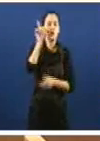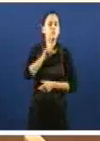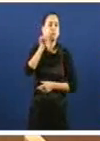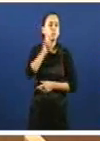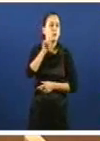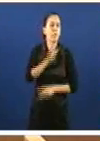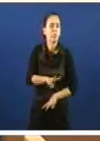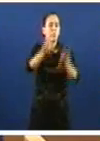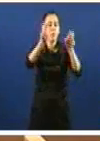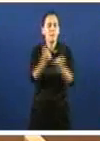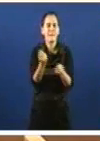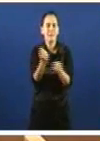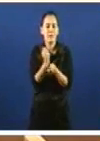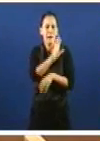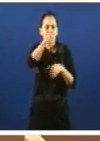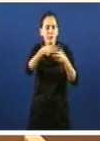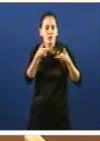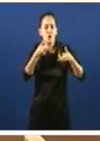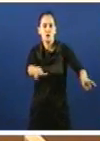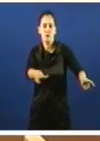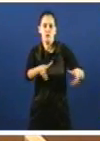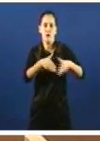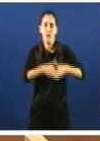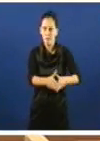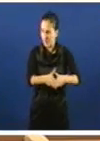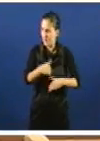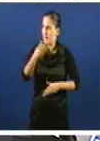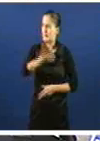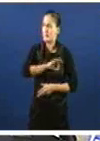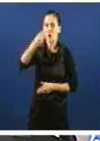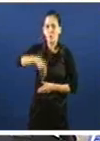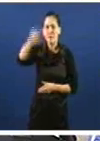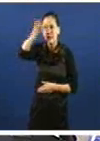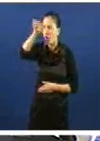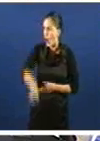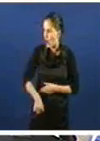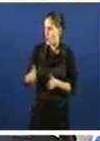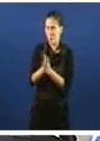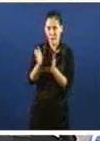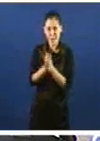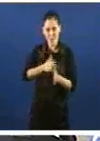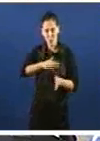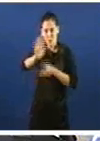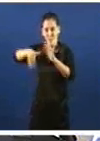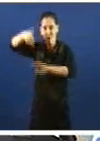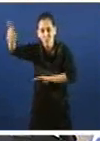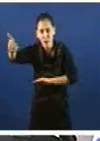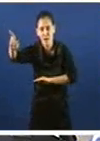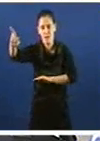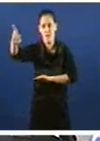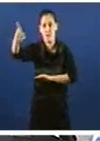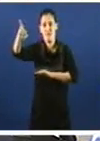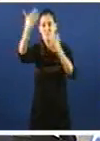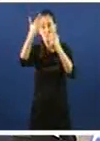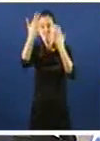carga do traballo no sector naval. Señor Presidente, hoxe están aí os meus compañeros fora e as gradas seguen a